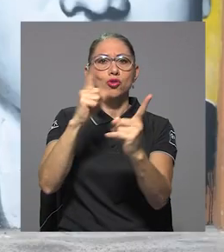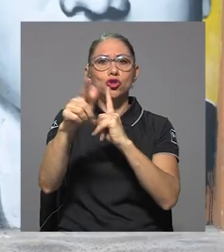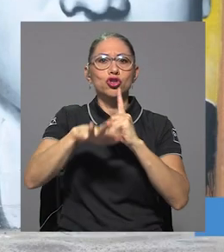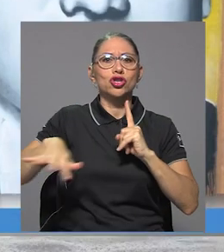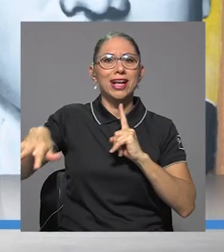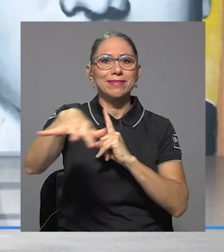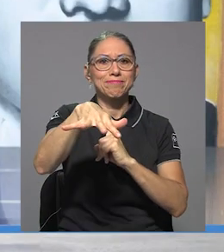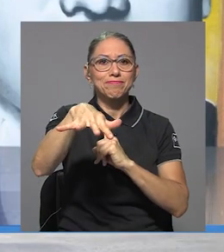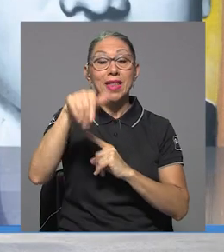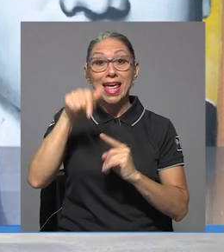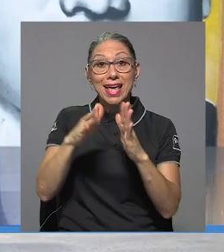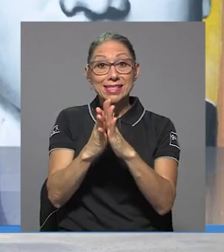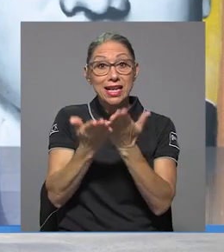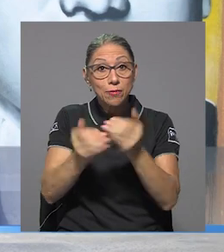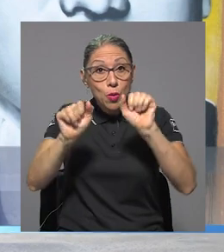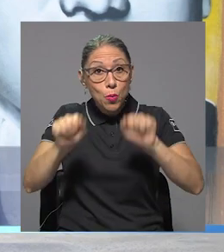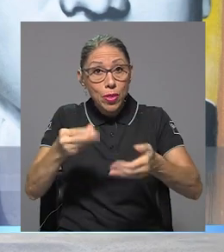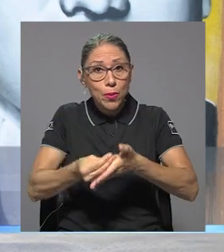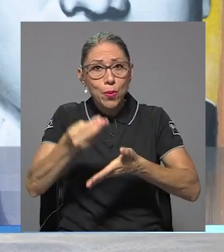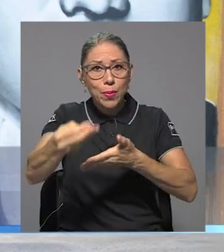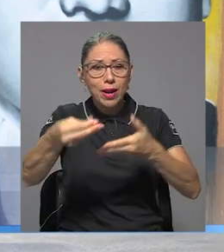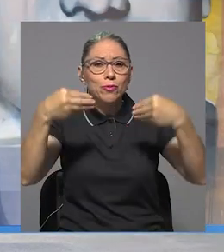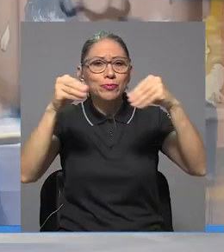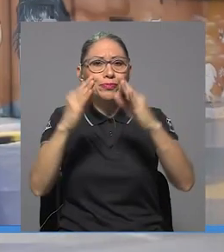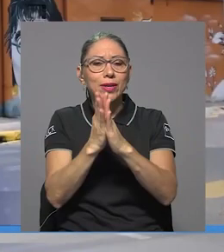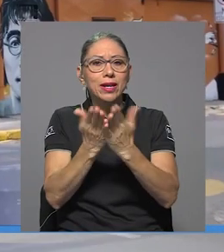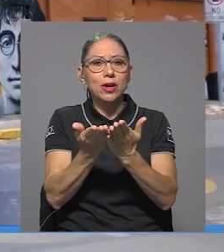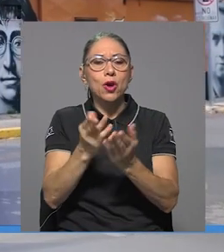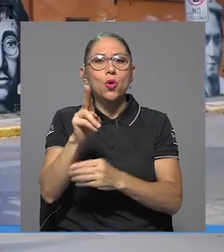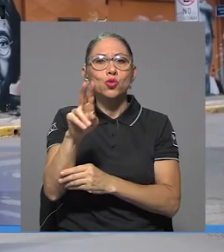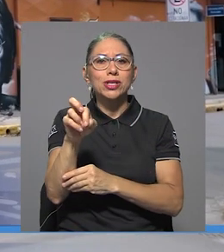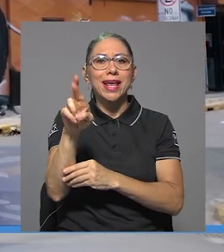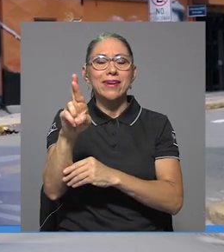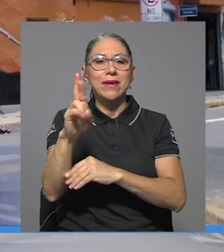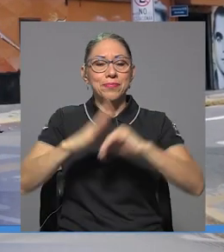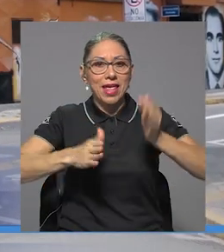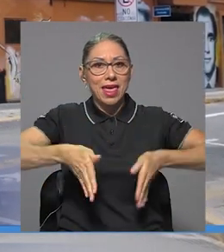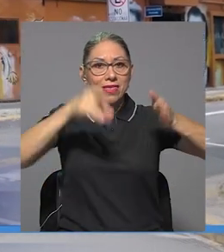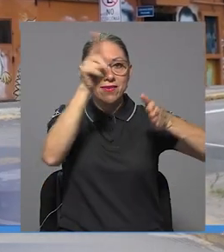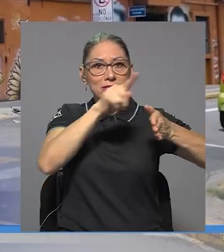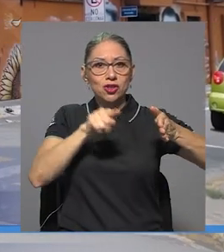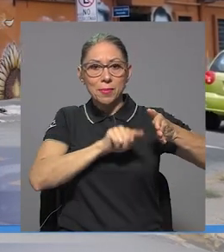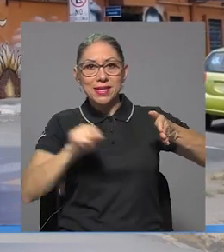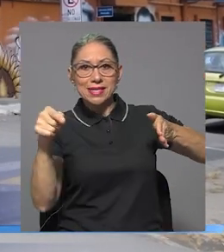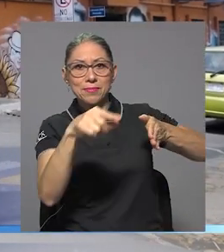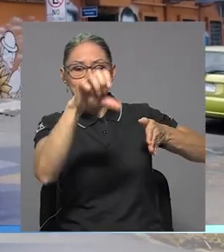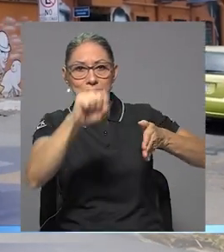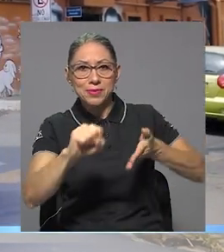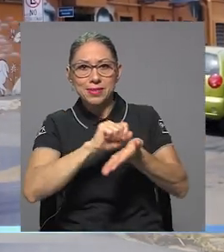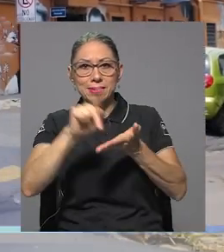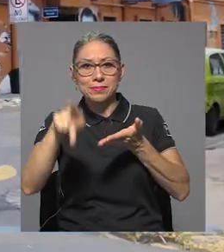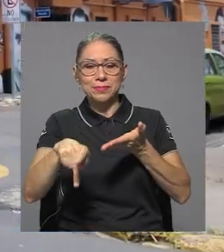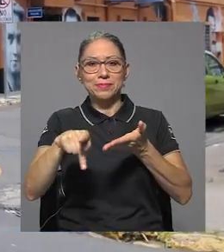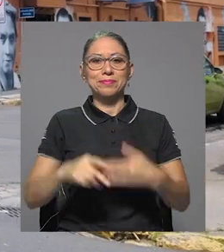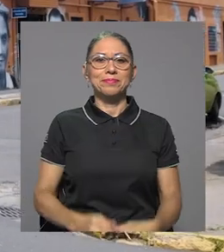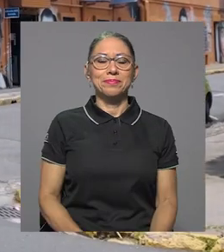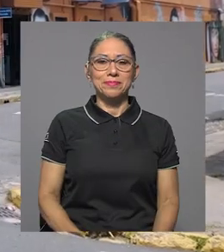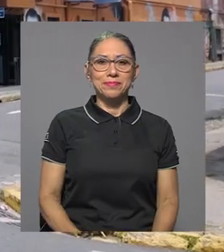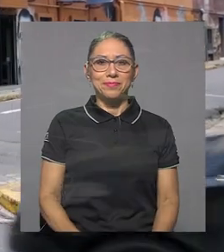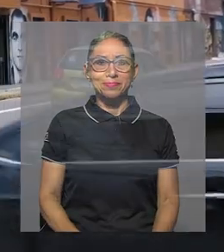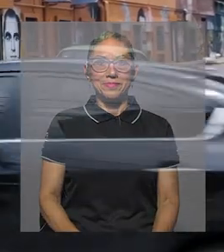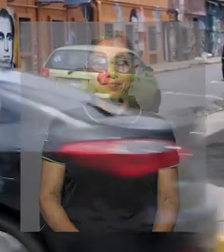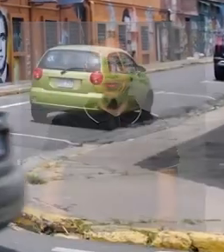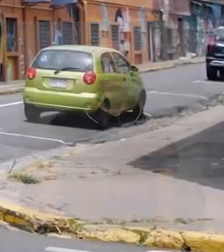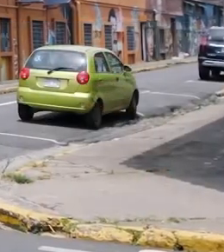Este libro está disponible en la librería UCR, ubicada al costado sur del edificio Zaprisa en San Pedro de Montes de Oca.